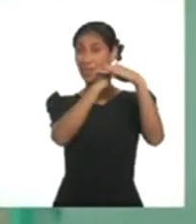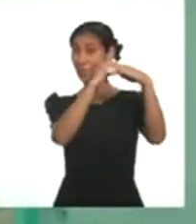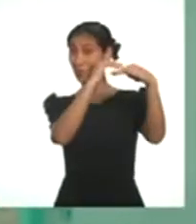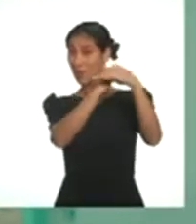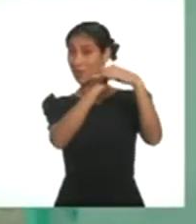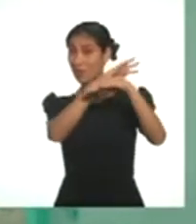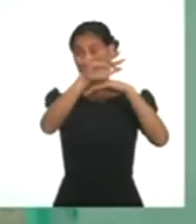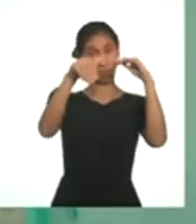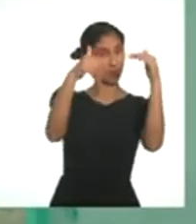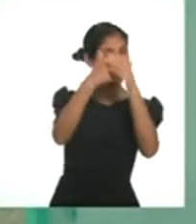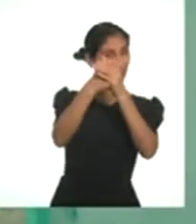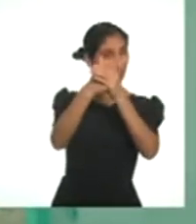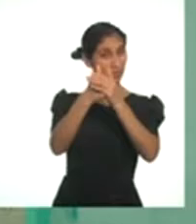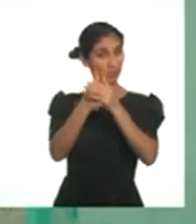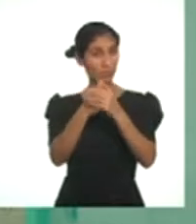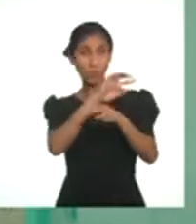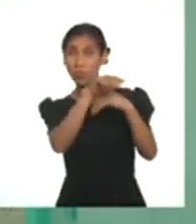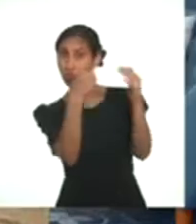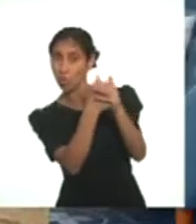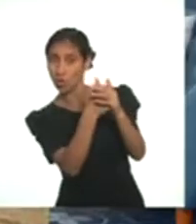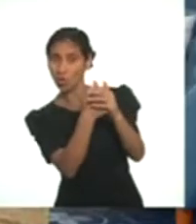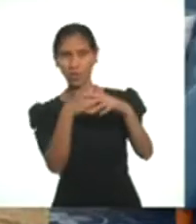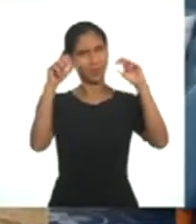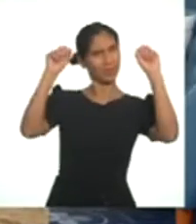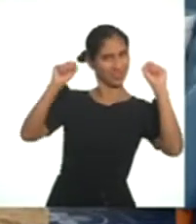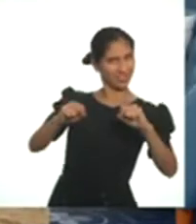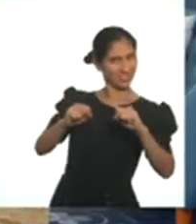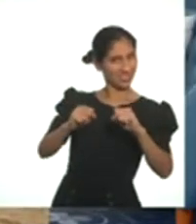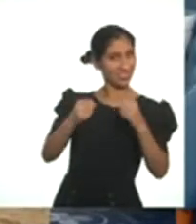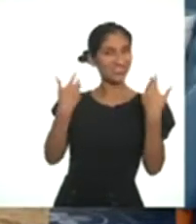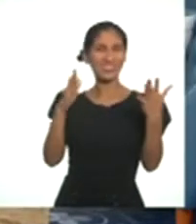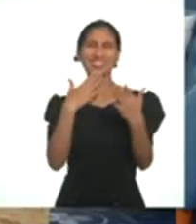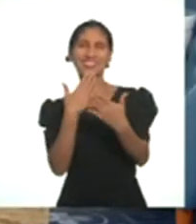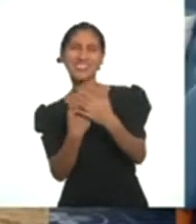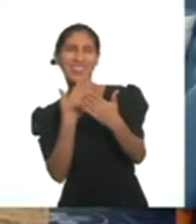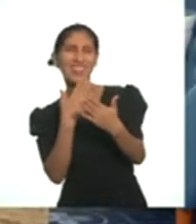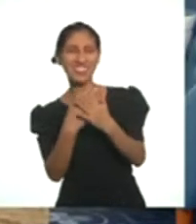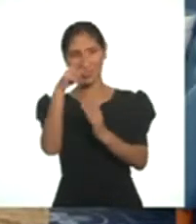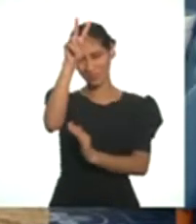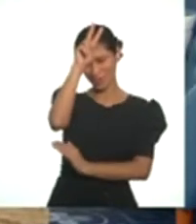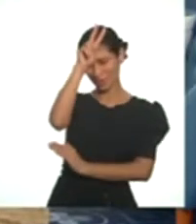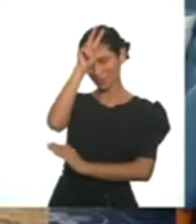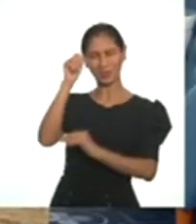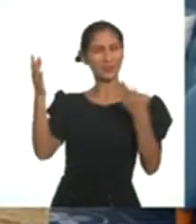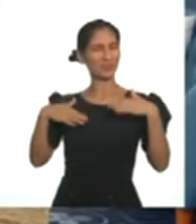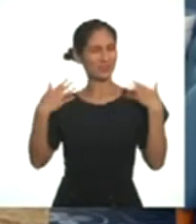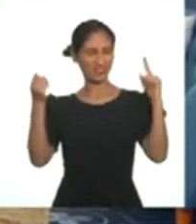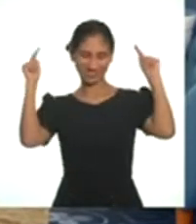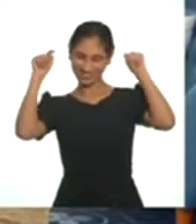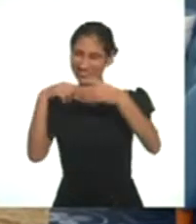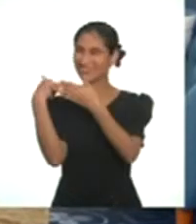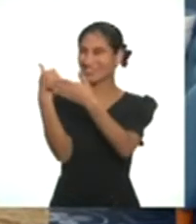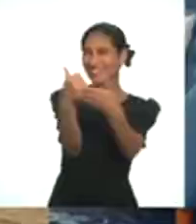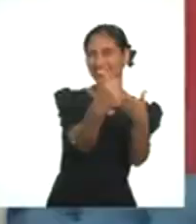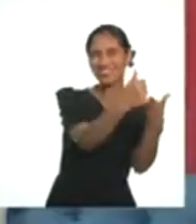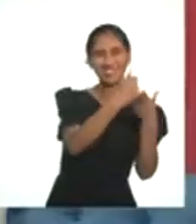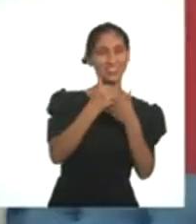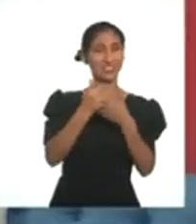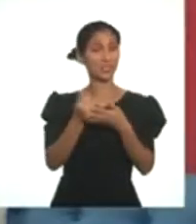Igualdad de oportunidades. oportunidades. ¿Están todas? Sí. Gracias, Perú. Un placer ayudarnos.